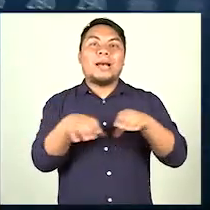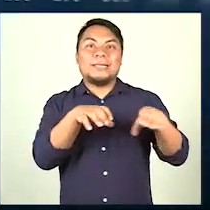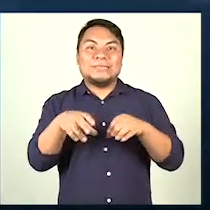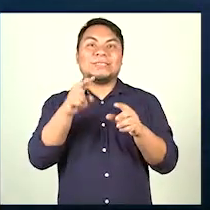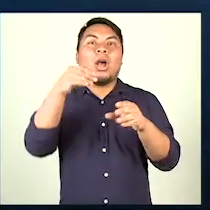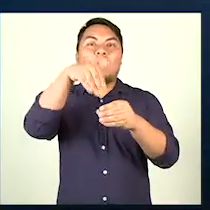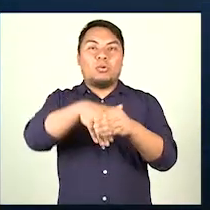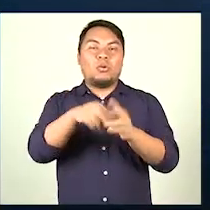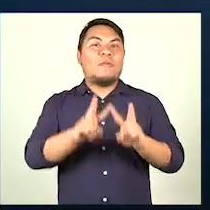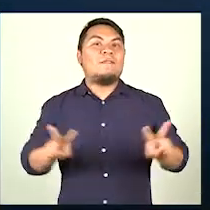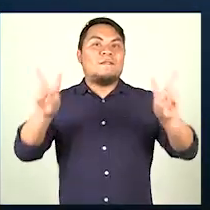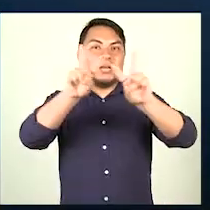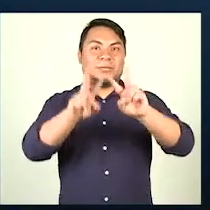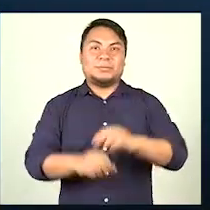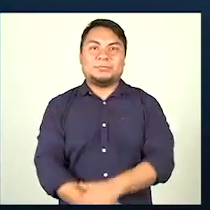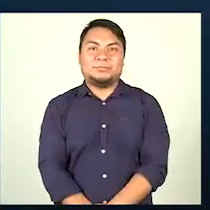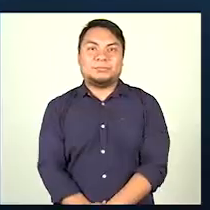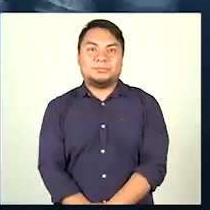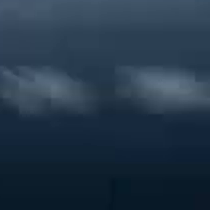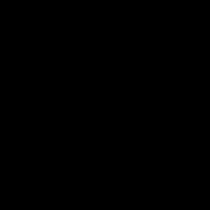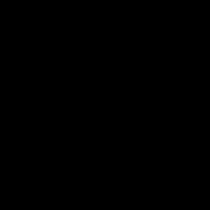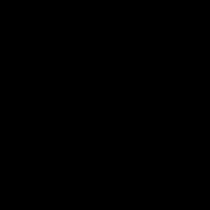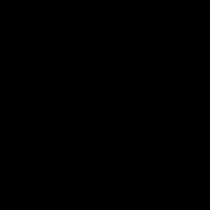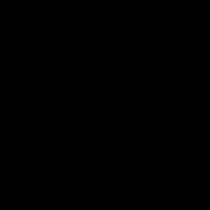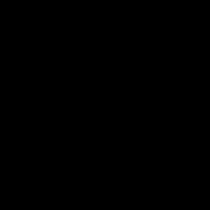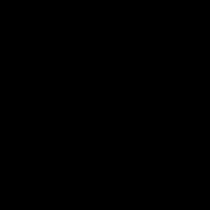OMPE. Hacemos que tu voto cuente.